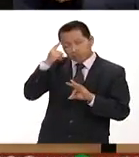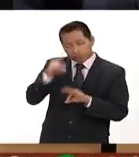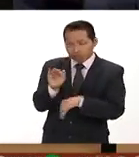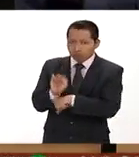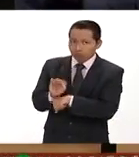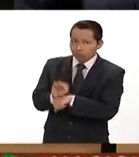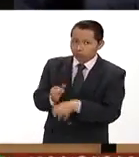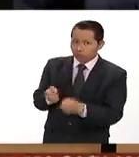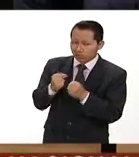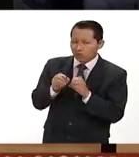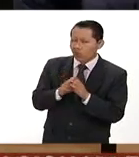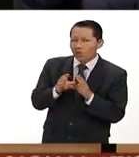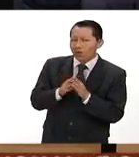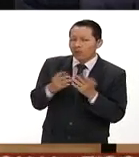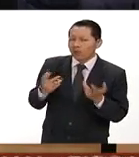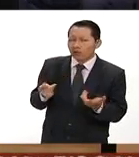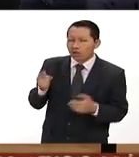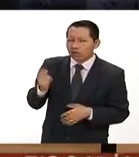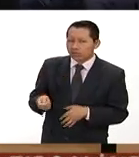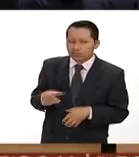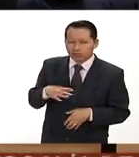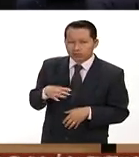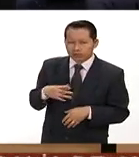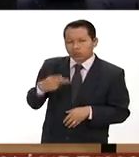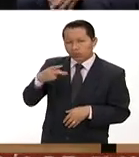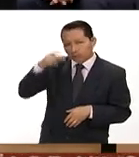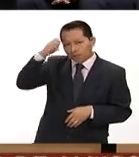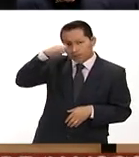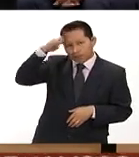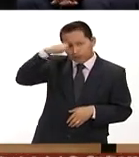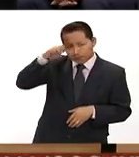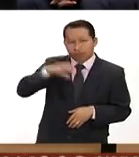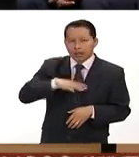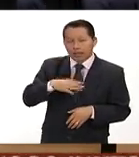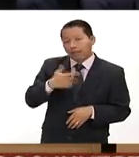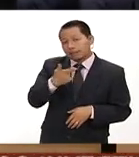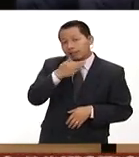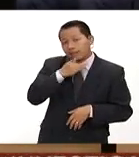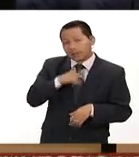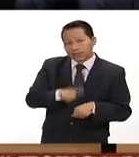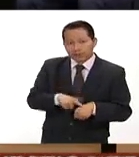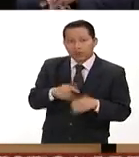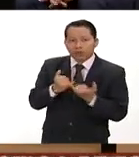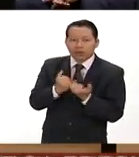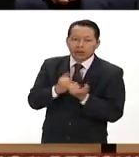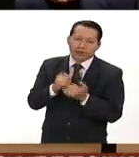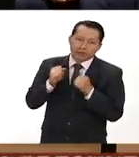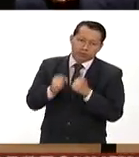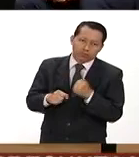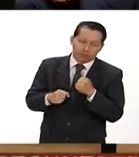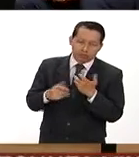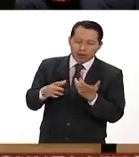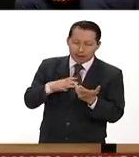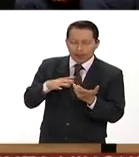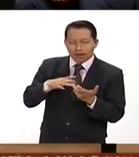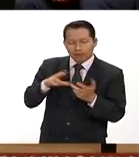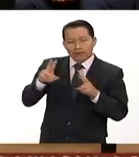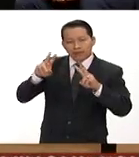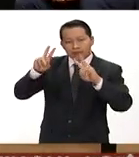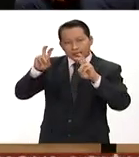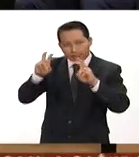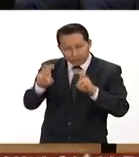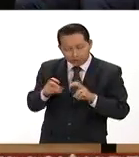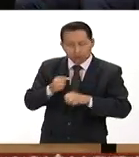dar a conocer como como como basado en tu experiencia ya siete festivales y obviamente seguramente un experto en temas